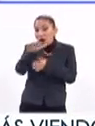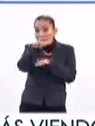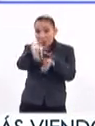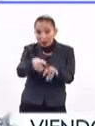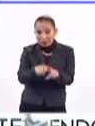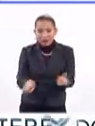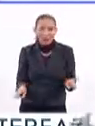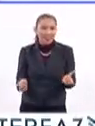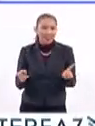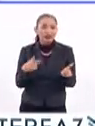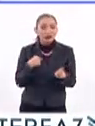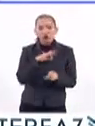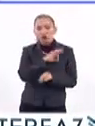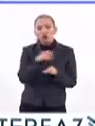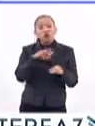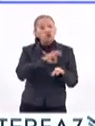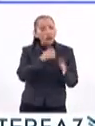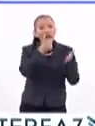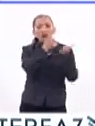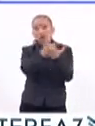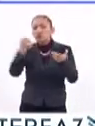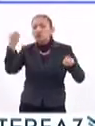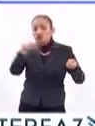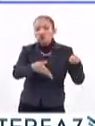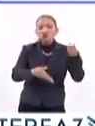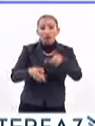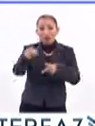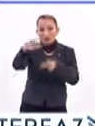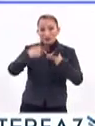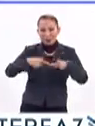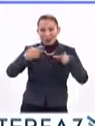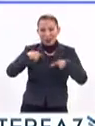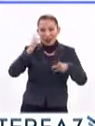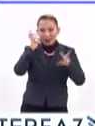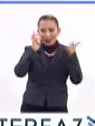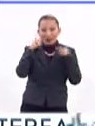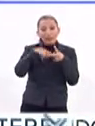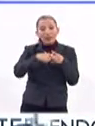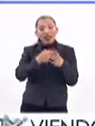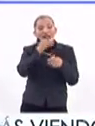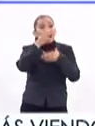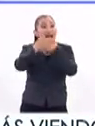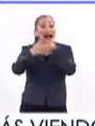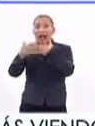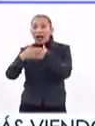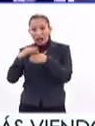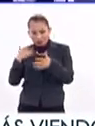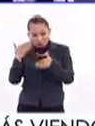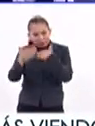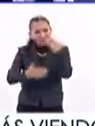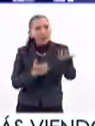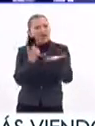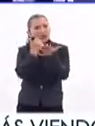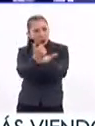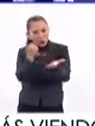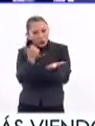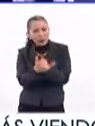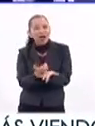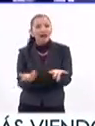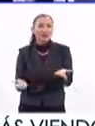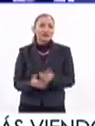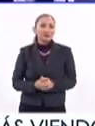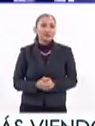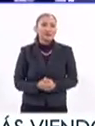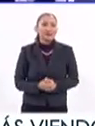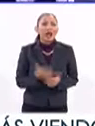todo mundo podemos poner, retuitear. Quienes nos están escuchando ahora que empiece la campaña, por favor, aváncenla, síganla. A